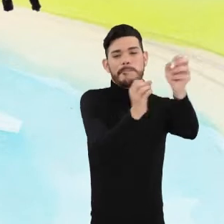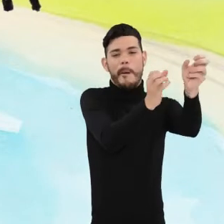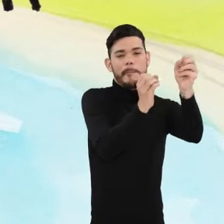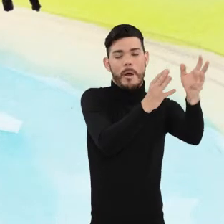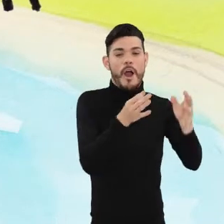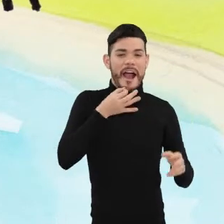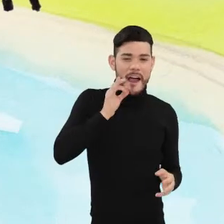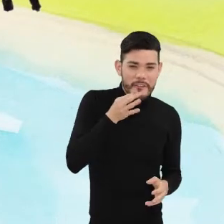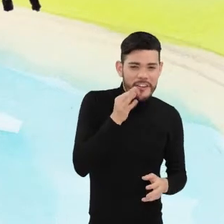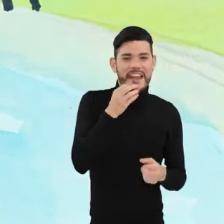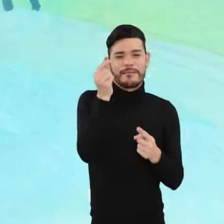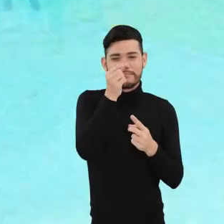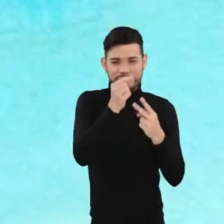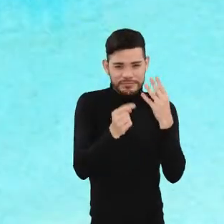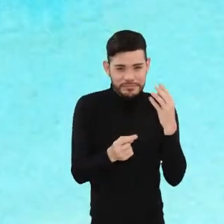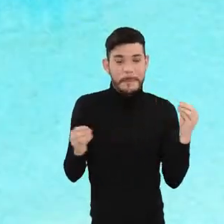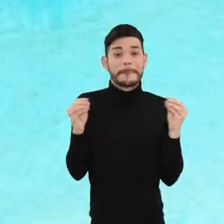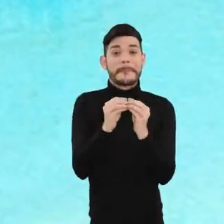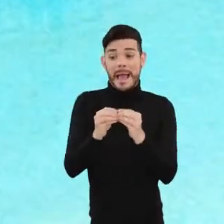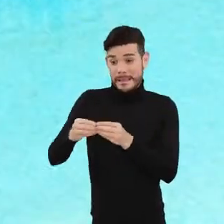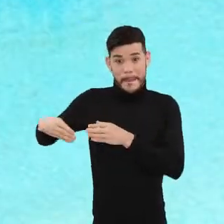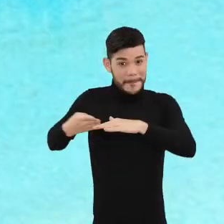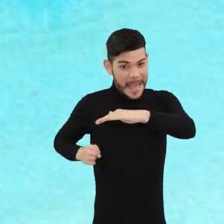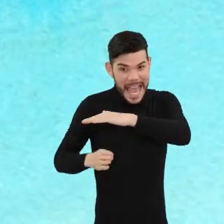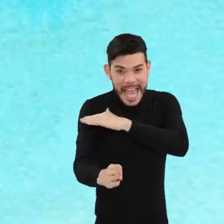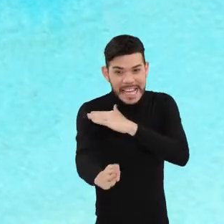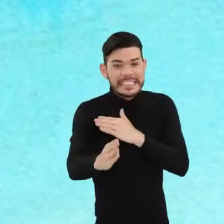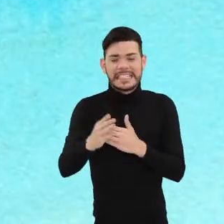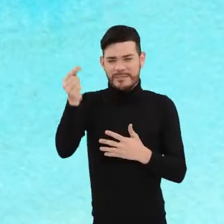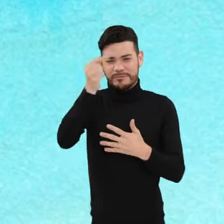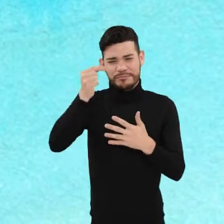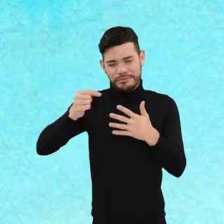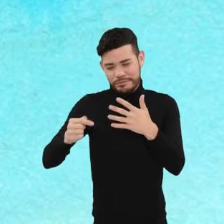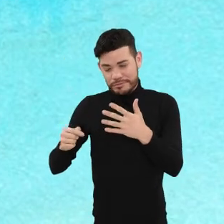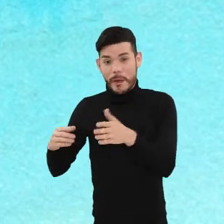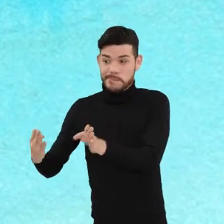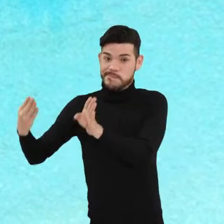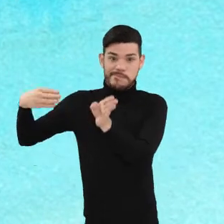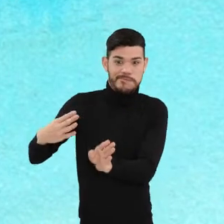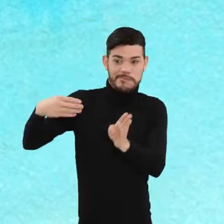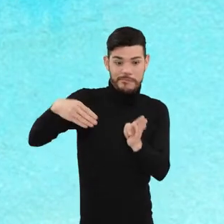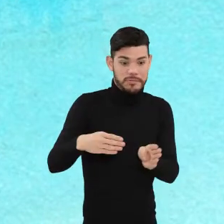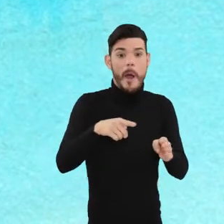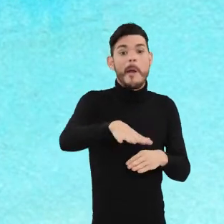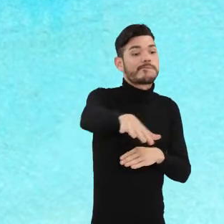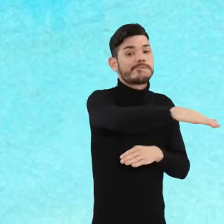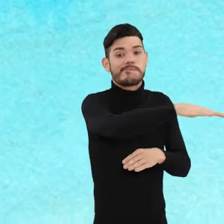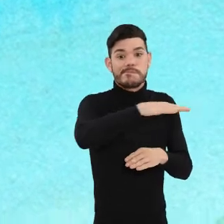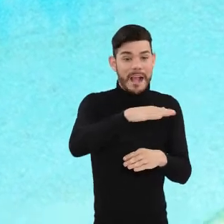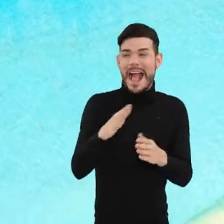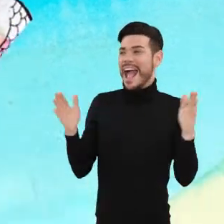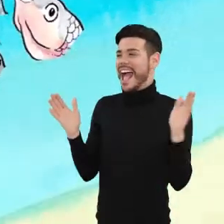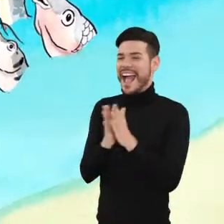reconocimiento de país cafetero. Y peces como los nicuros, bocachicos o bagres que hacen de la subienda una fiesta río